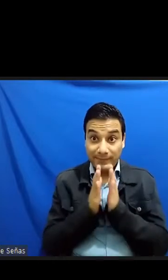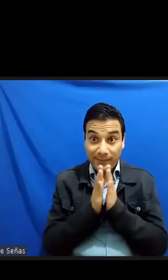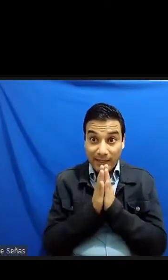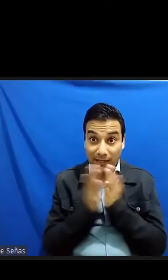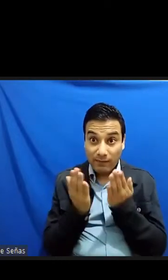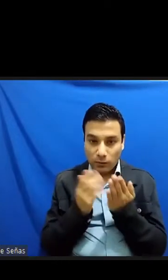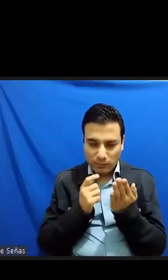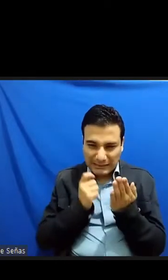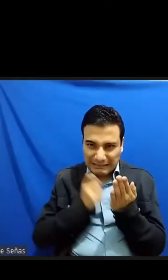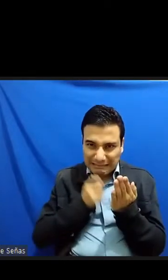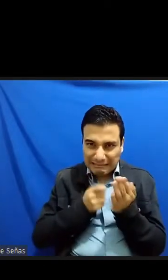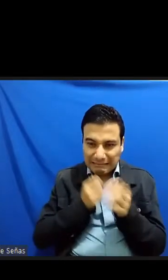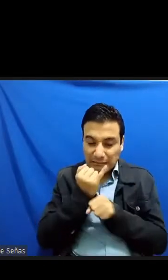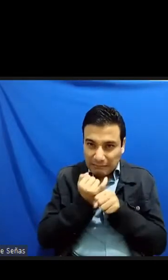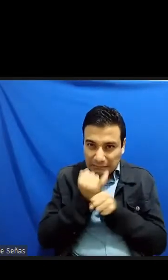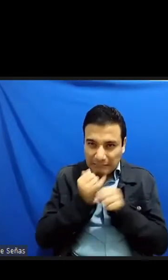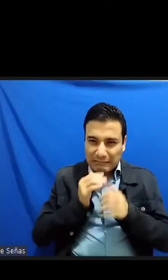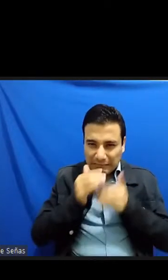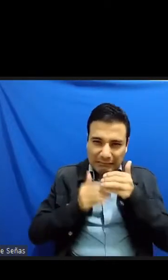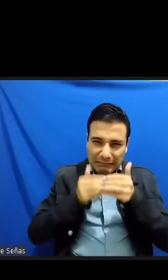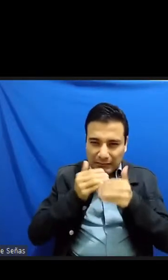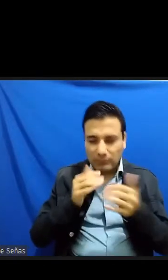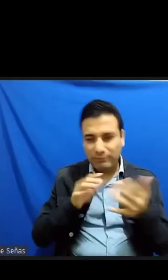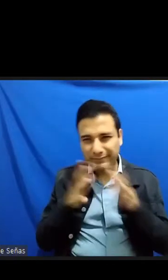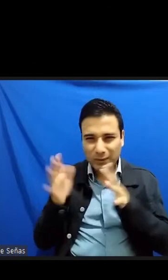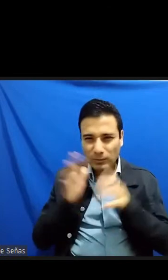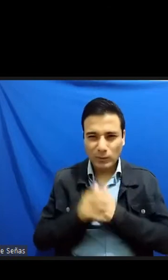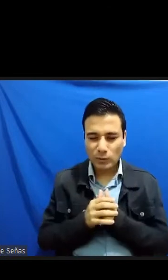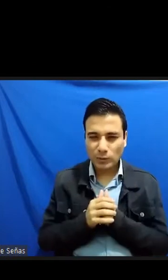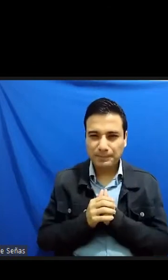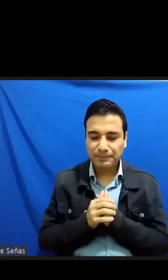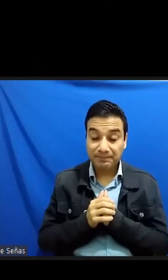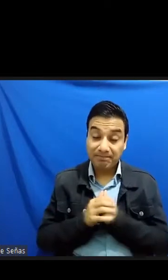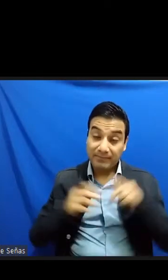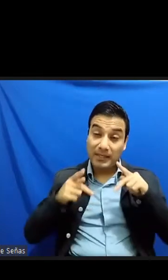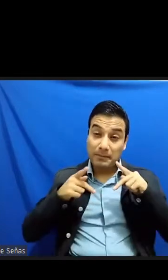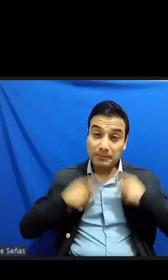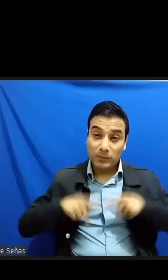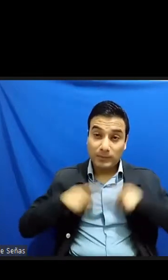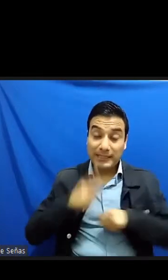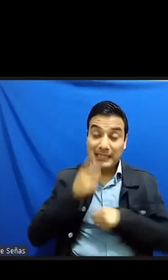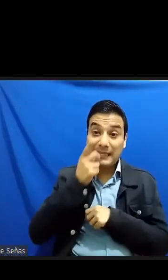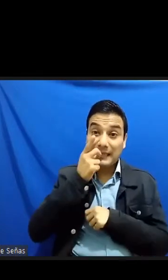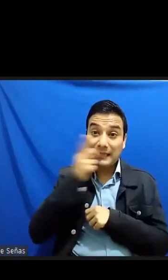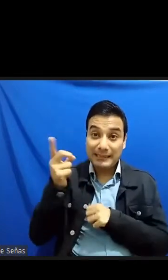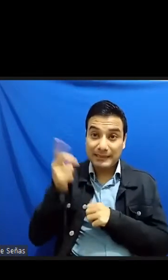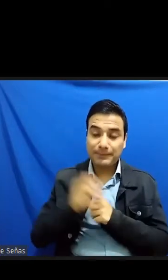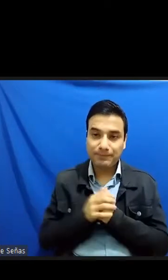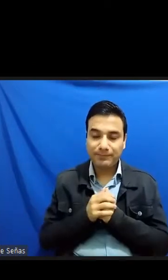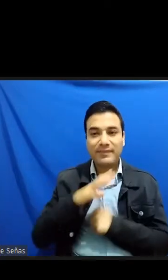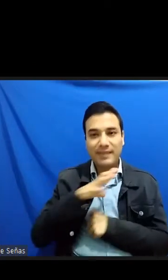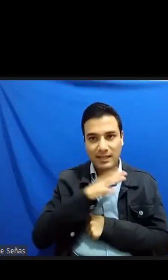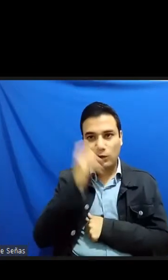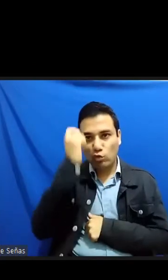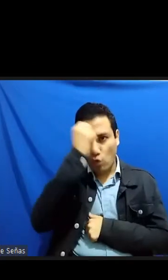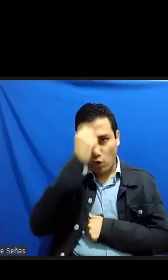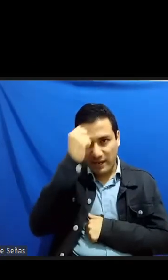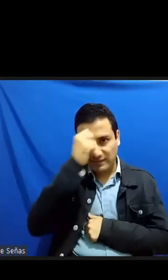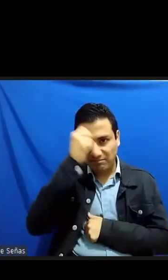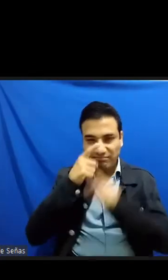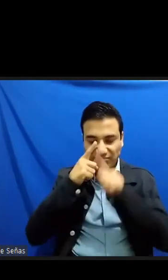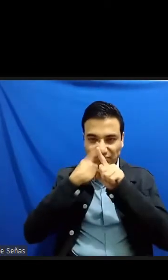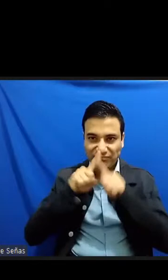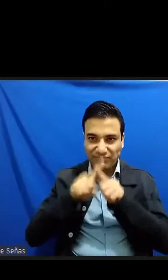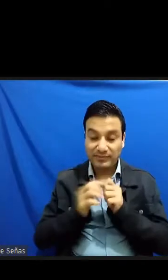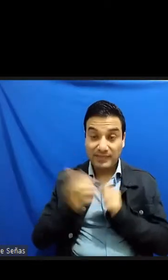ambiguos pero las distintas versiones apuntan a la exposición de diversas teorías nunca antes